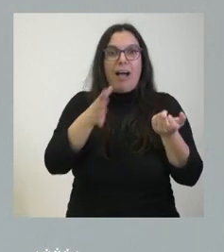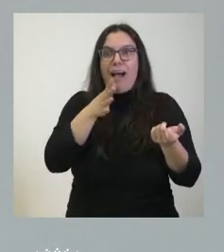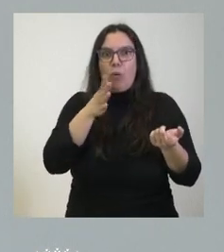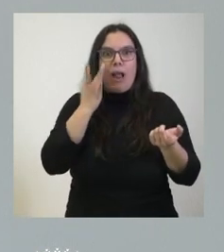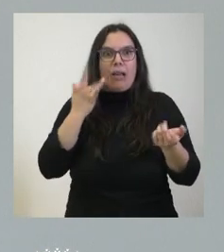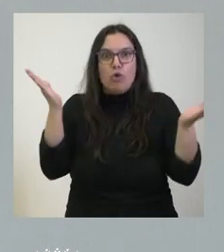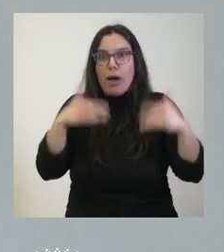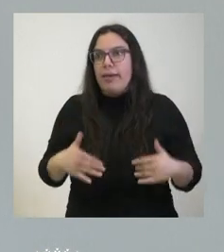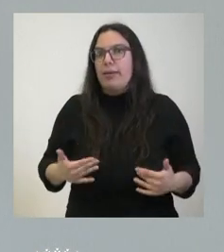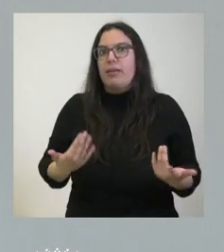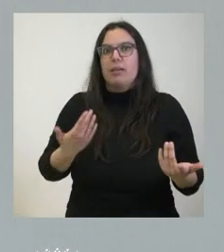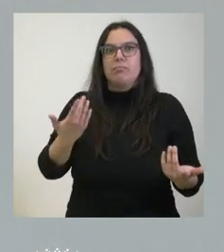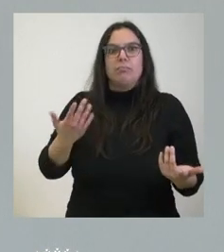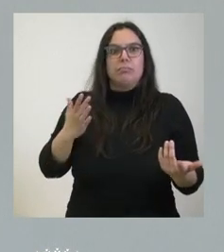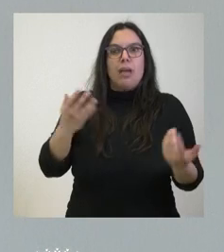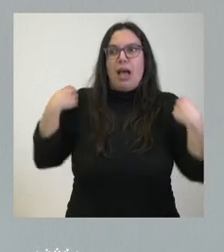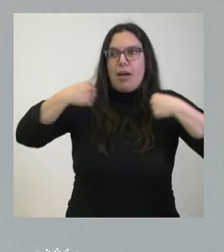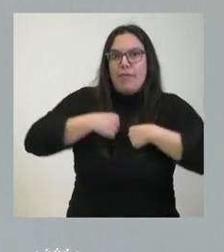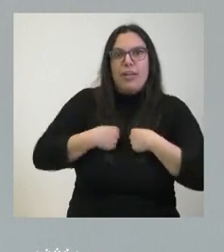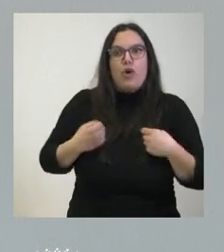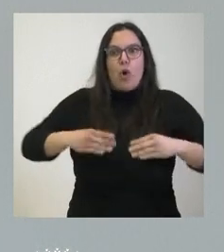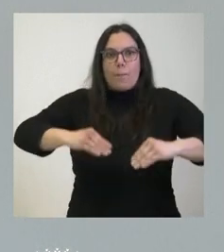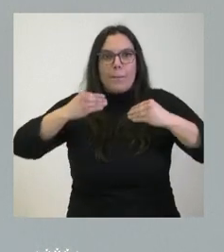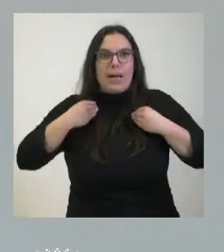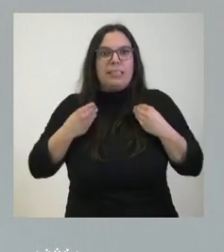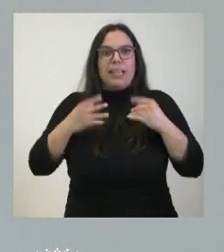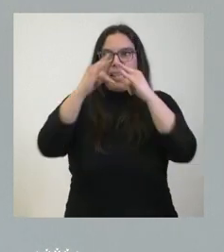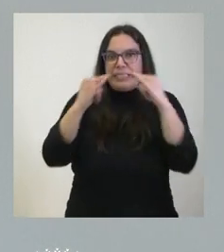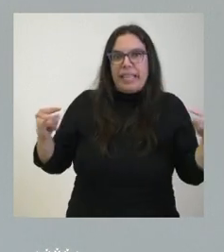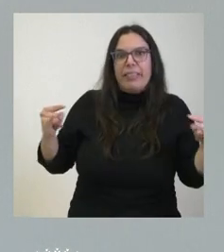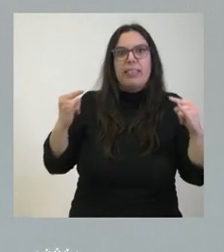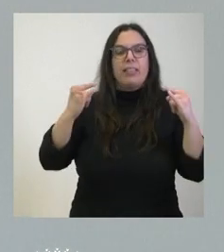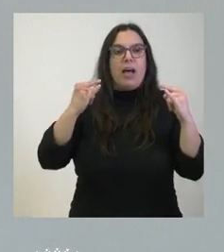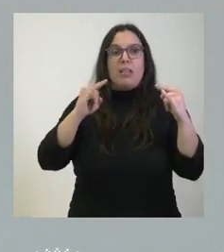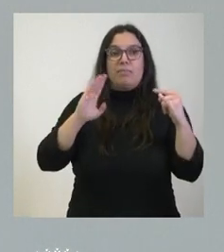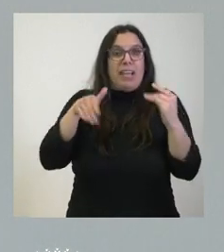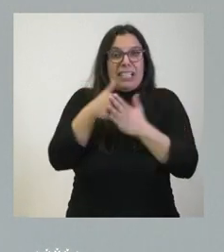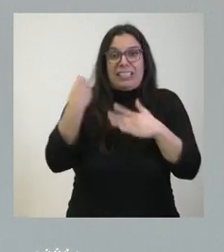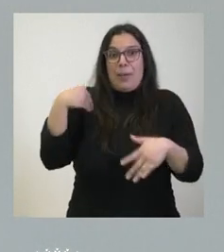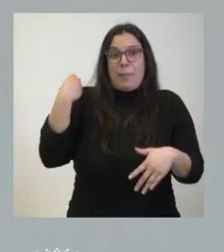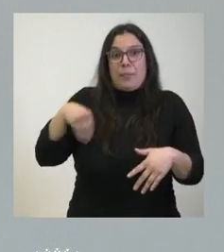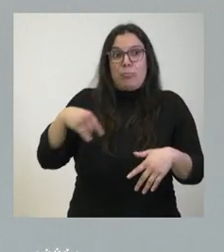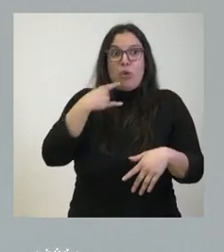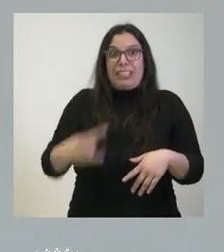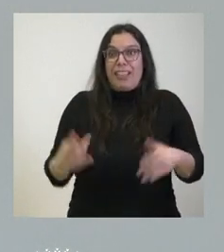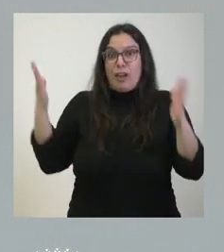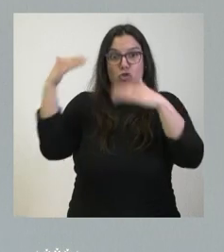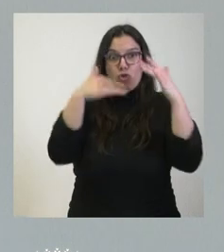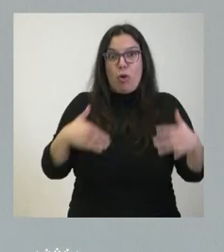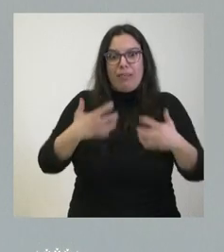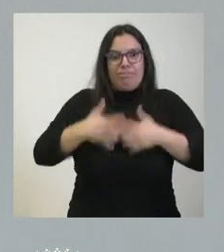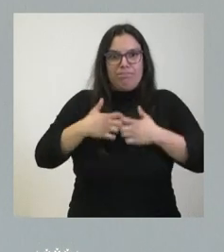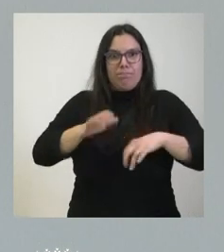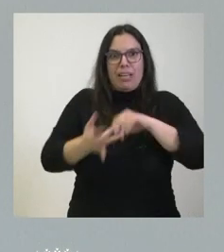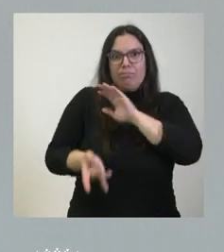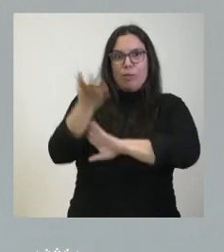potable hasta el abrigo de mantas tiendas de campaña o hasta las propias conexiones eléctricas generadores, etcétera